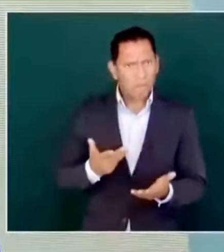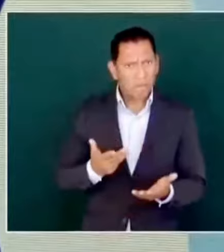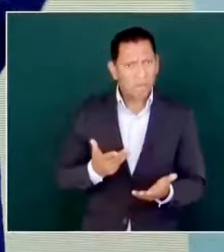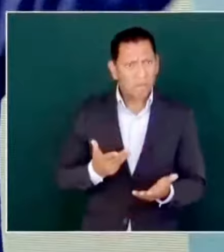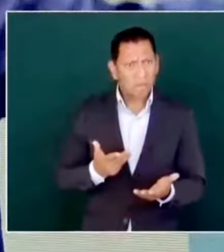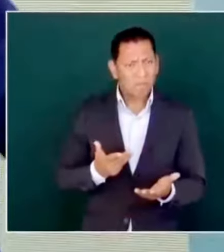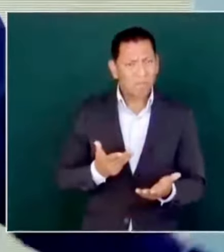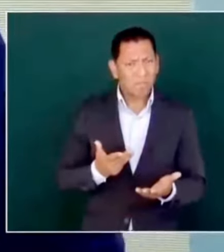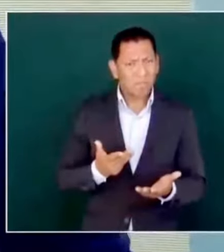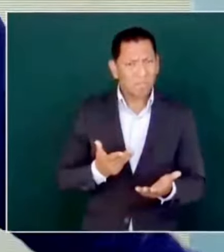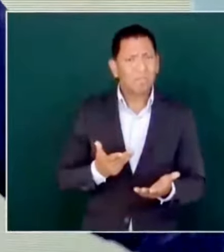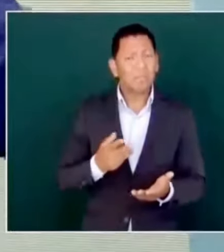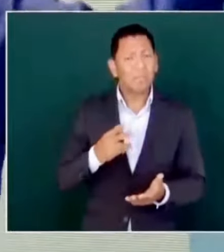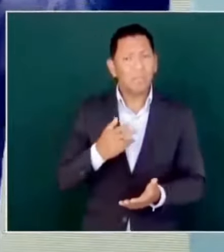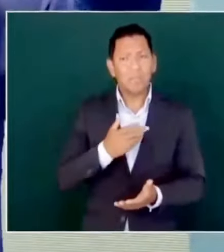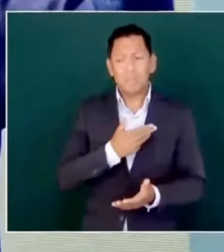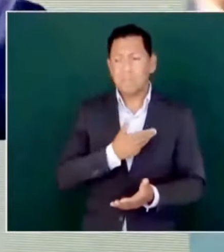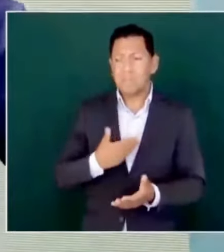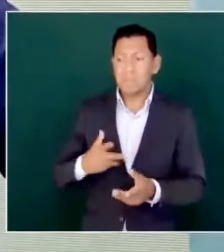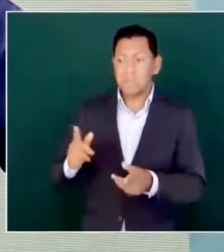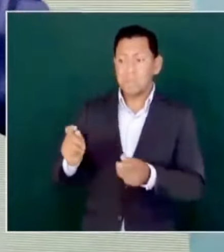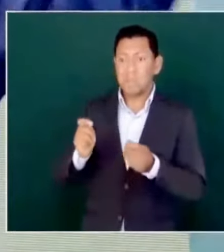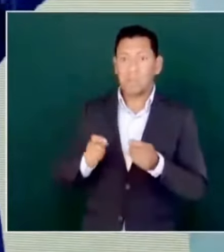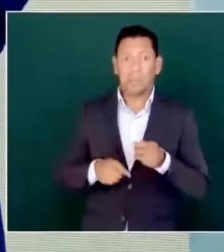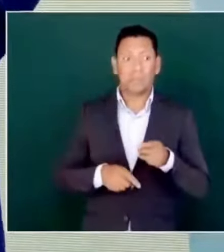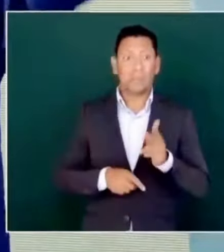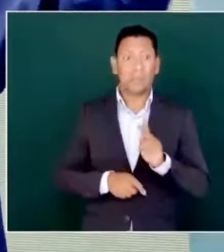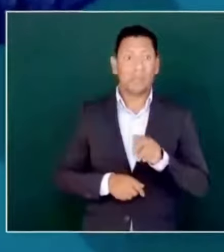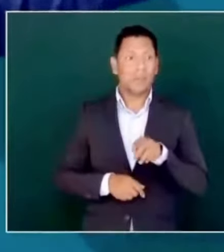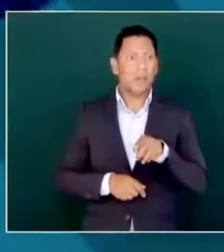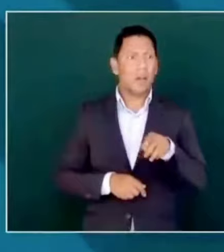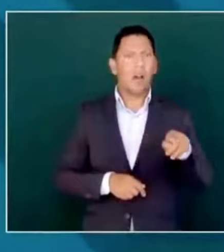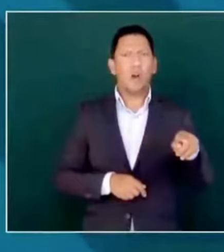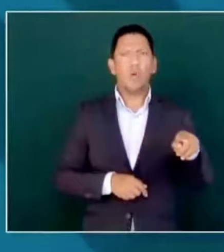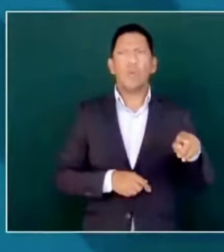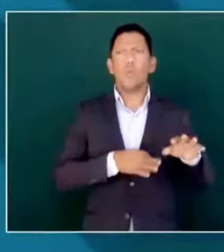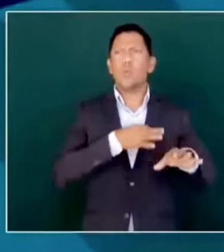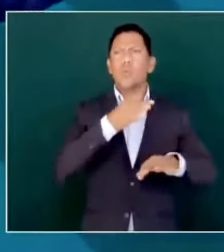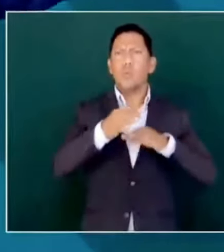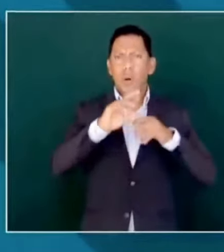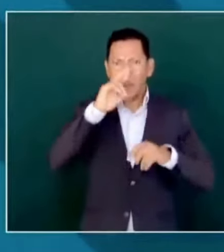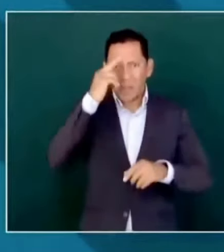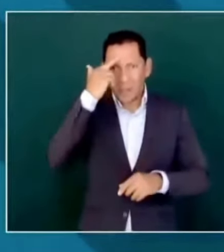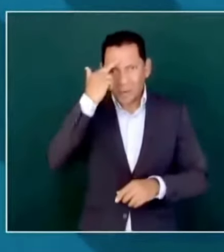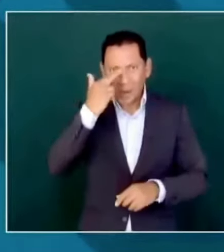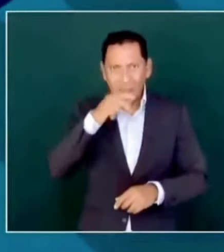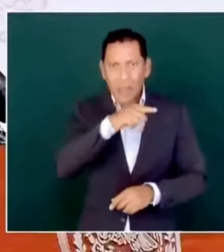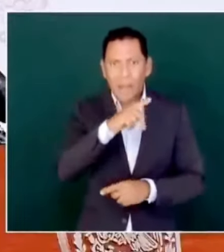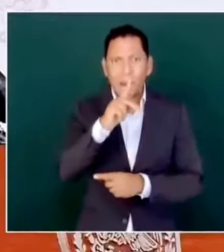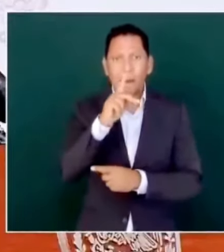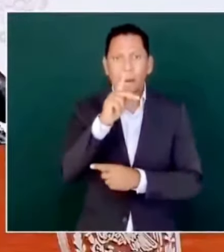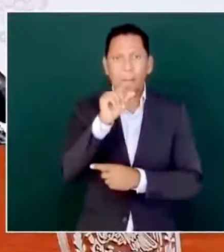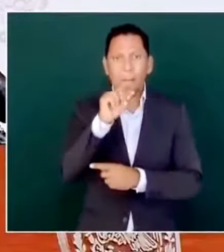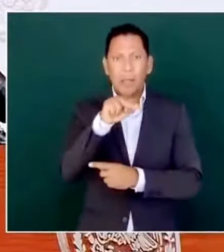del pan con este